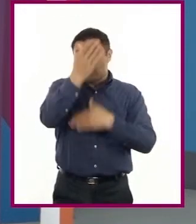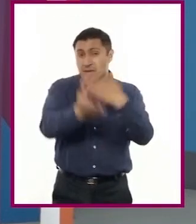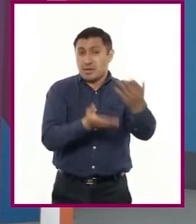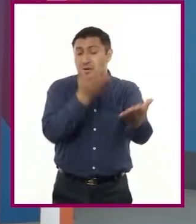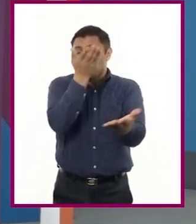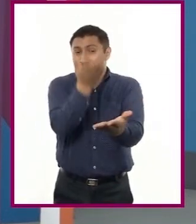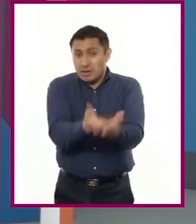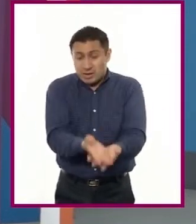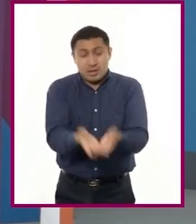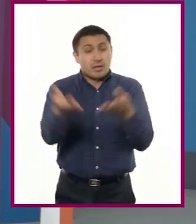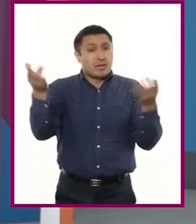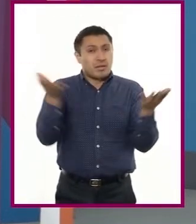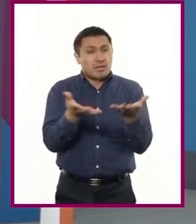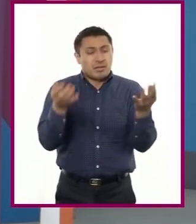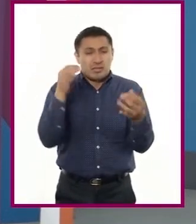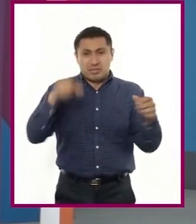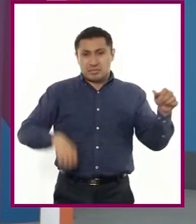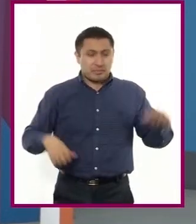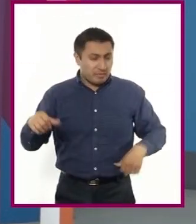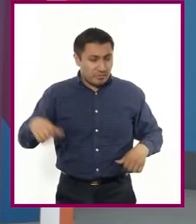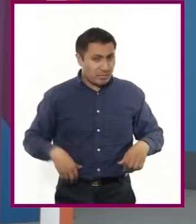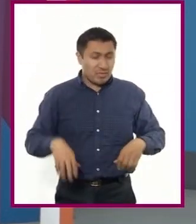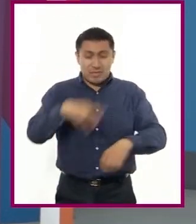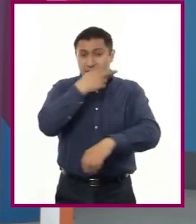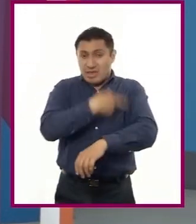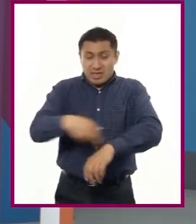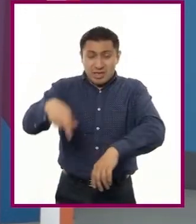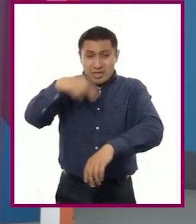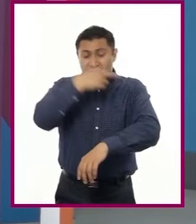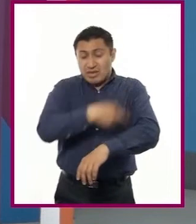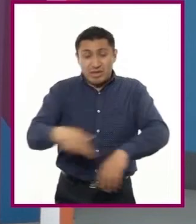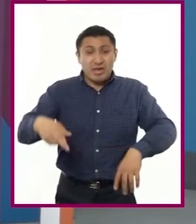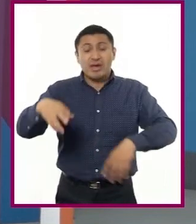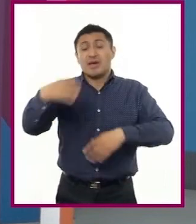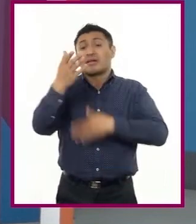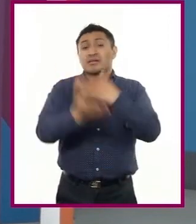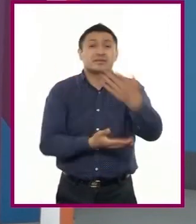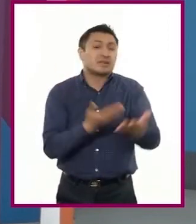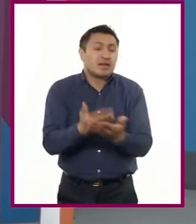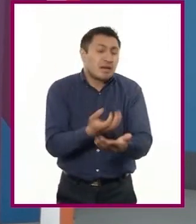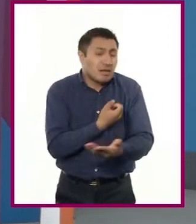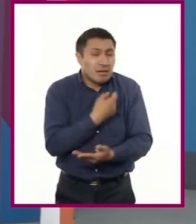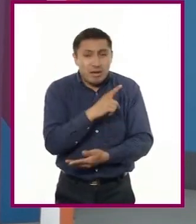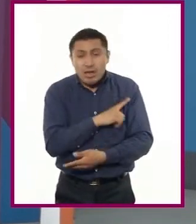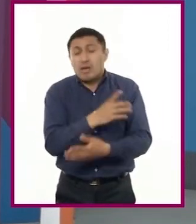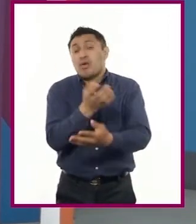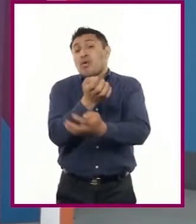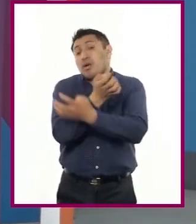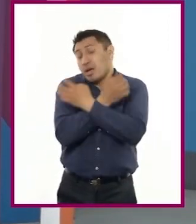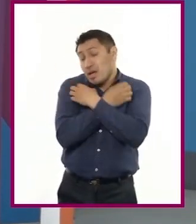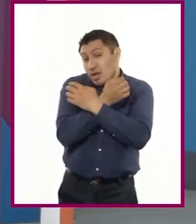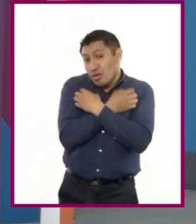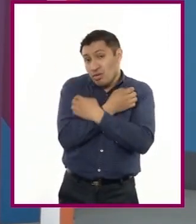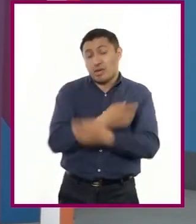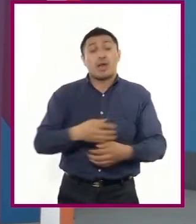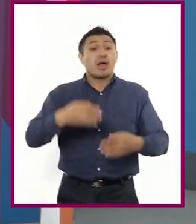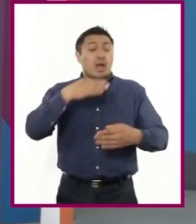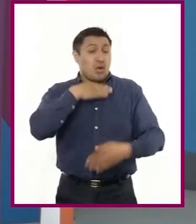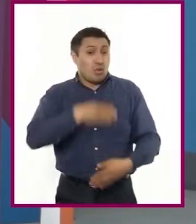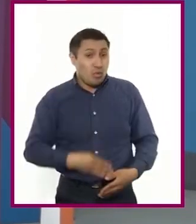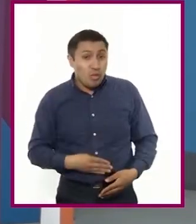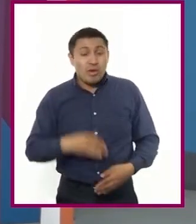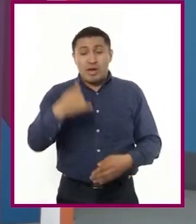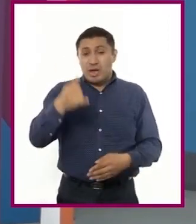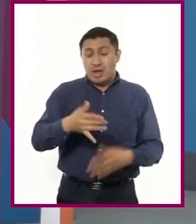ejecutando obras, atendiendo trámites, proporcionando servicios de salud, de educación, impartiendo justicia